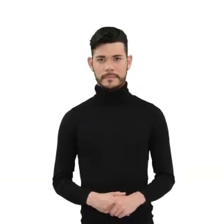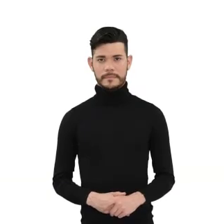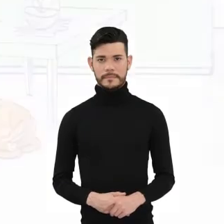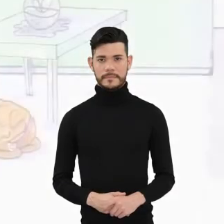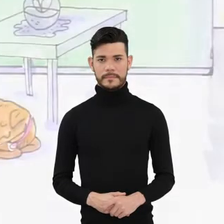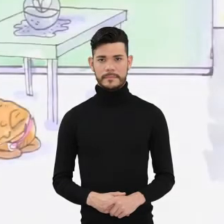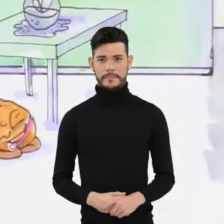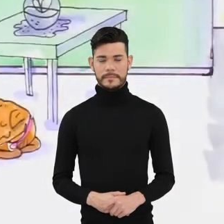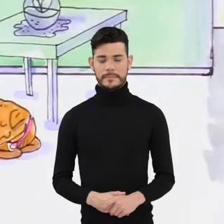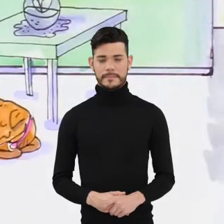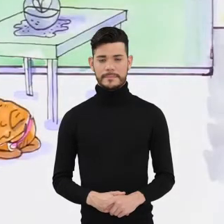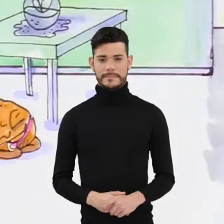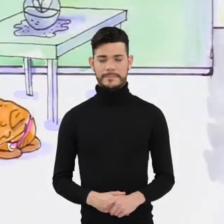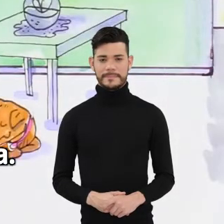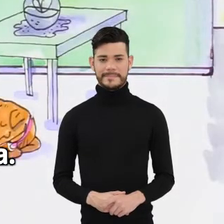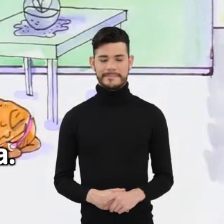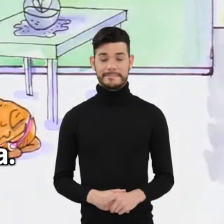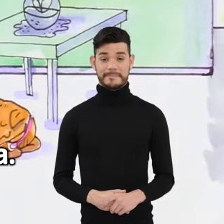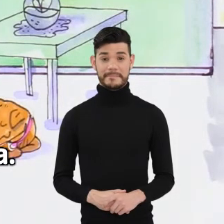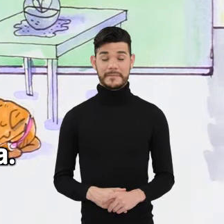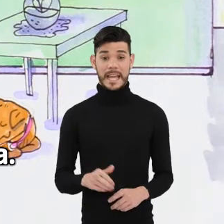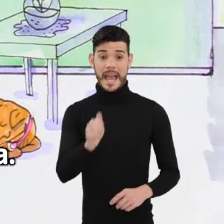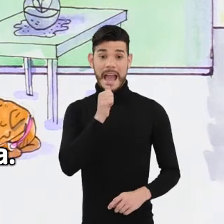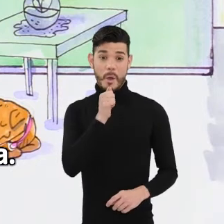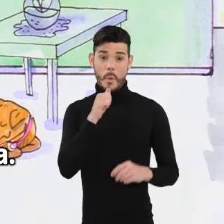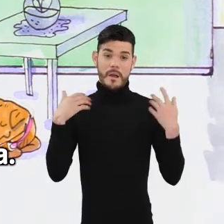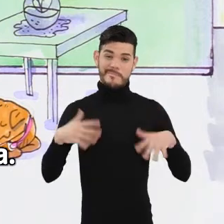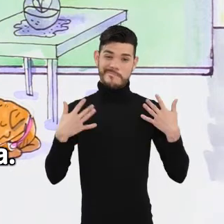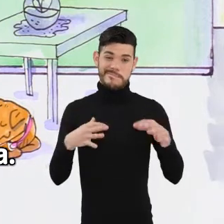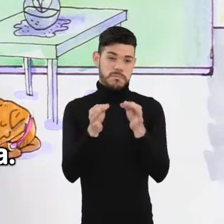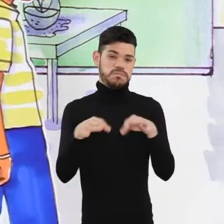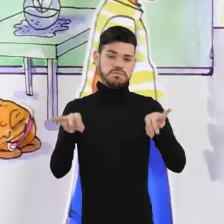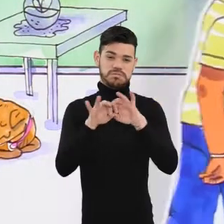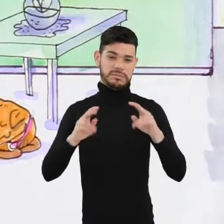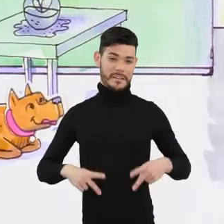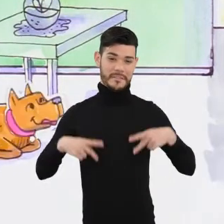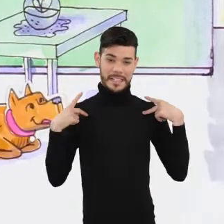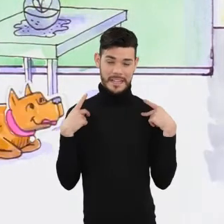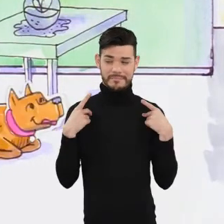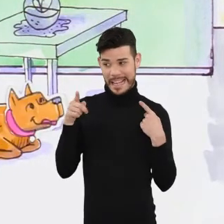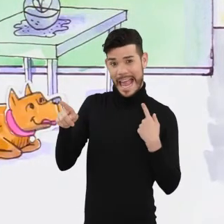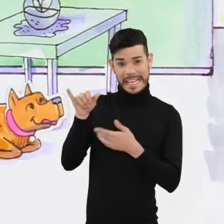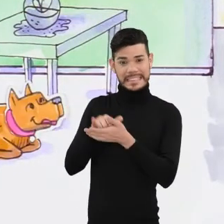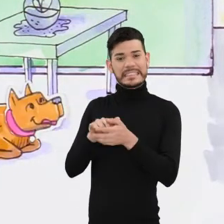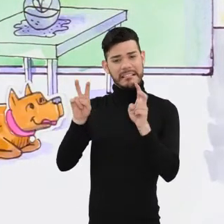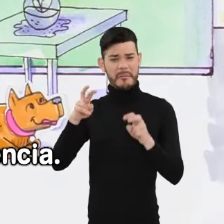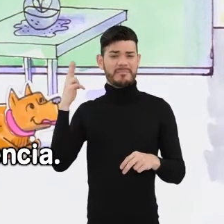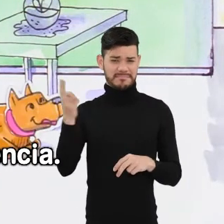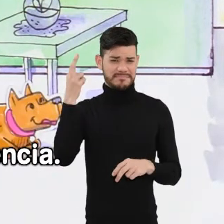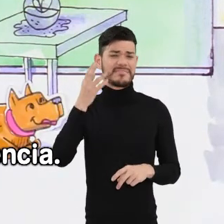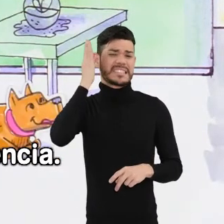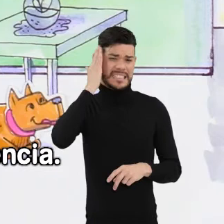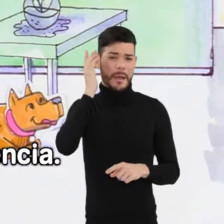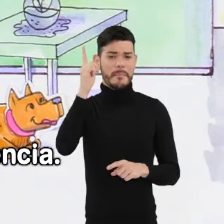Transcribed El agua es indispensable para la vida. Es algo que sabemos y que se dice todo el tiempo, pero